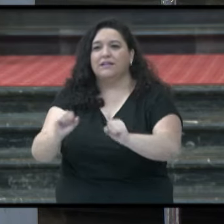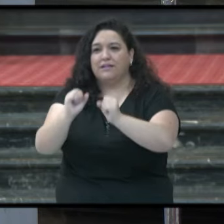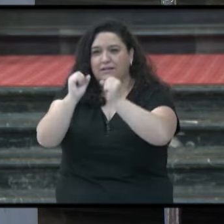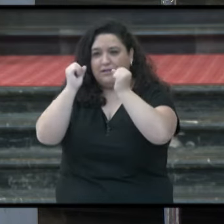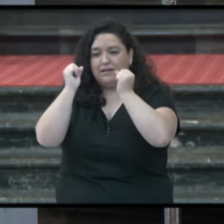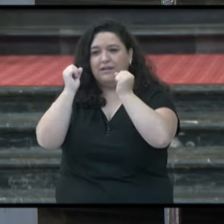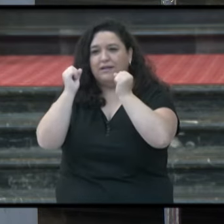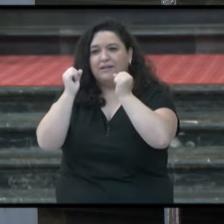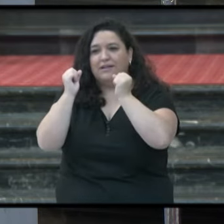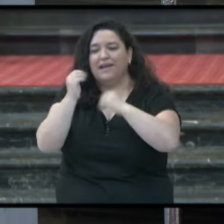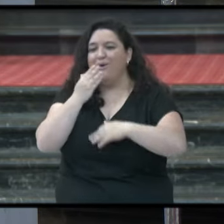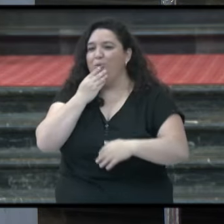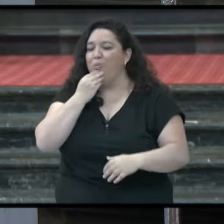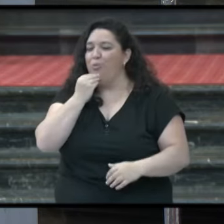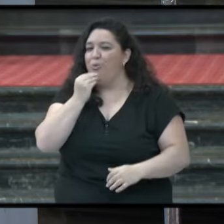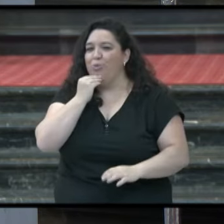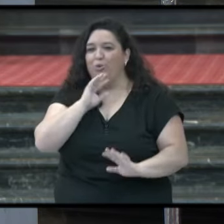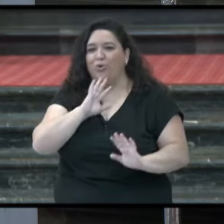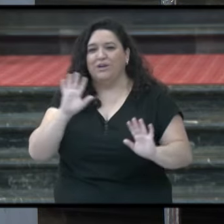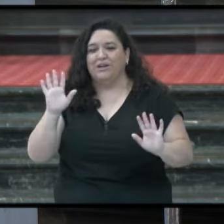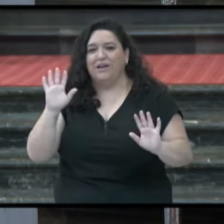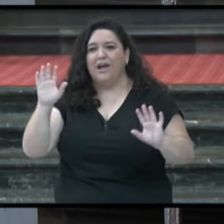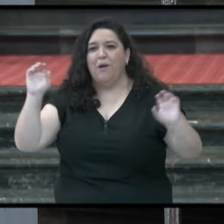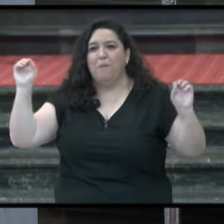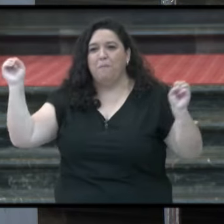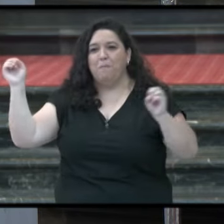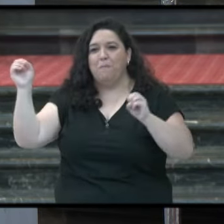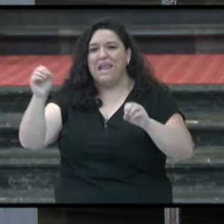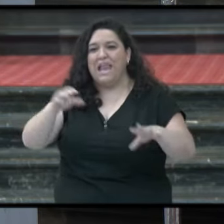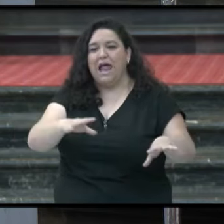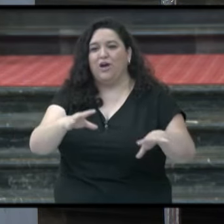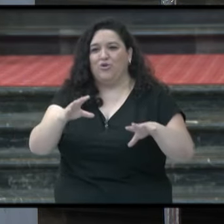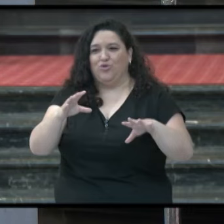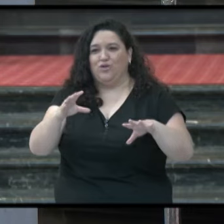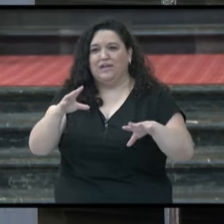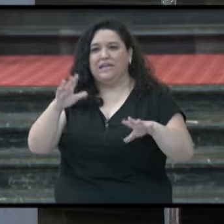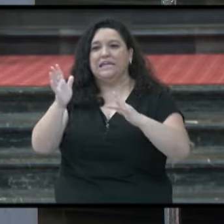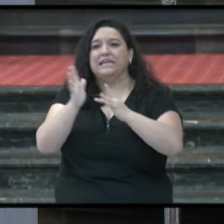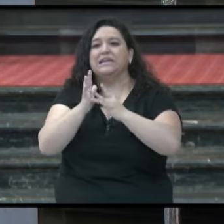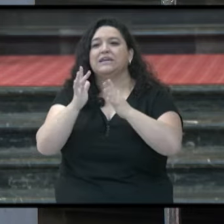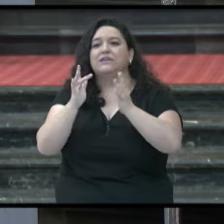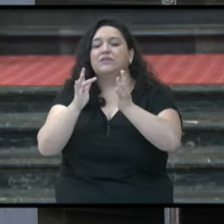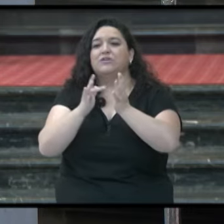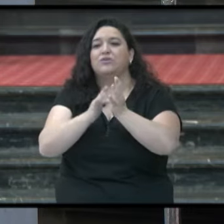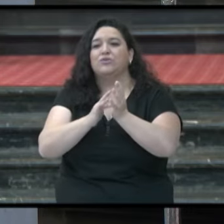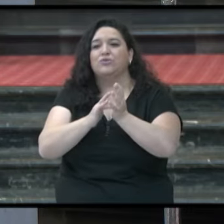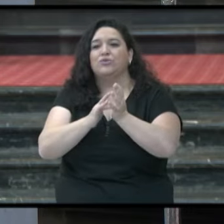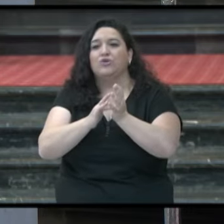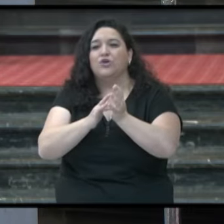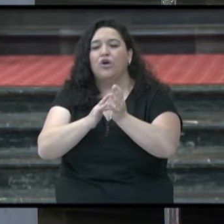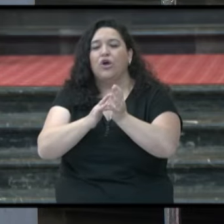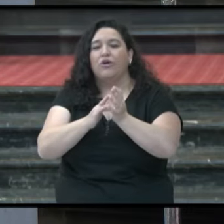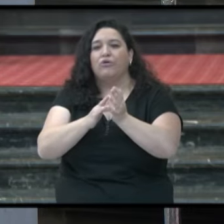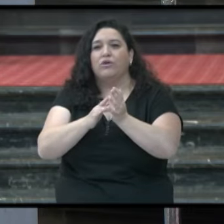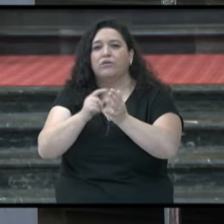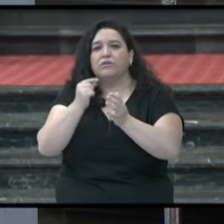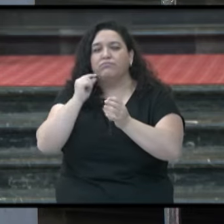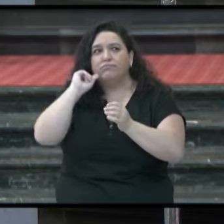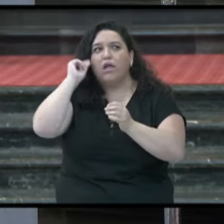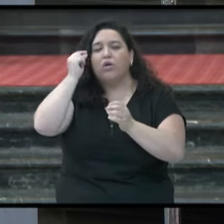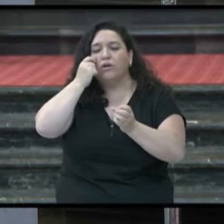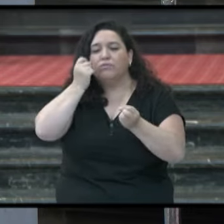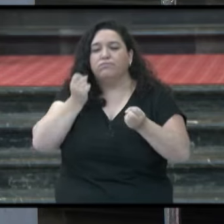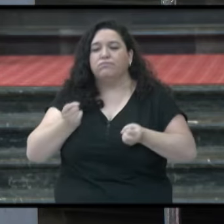Es precioso este milagro en el que Jesús, al notar que de él ha salido